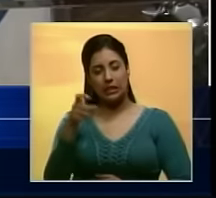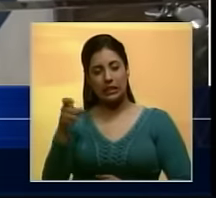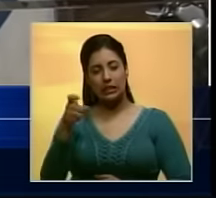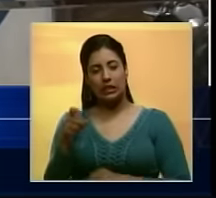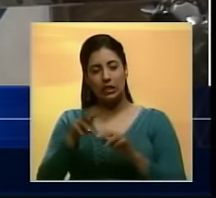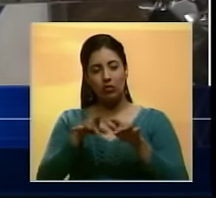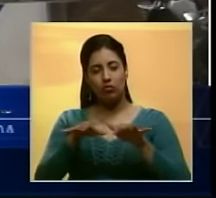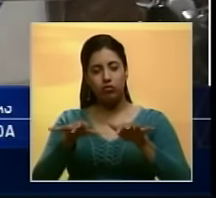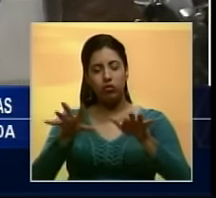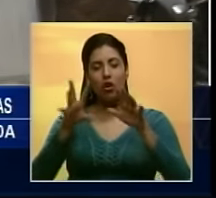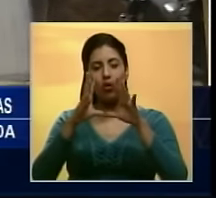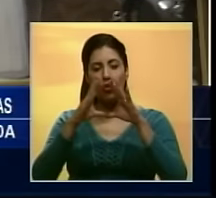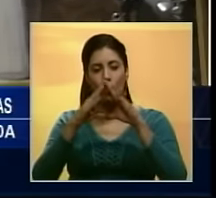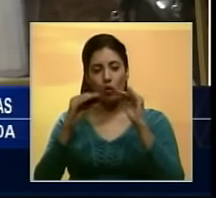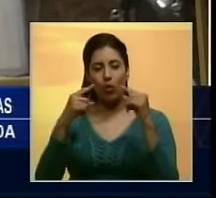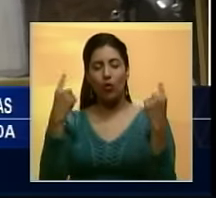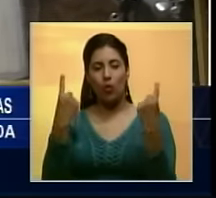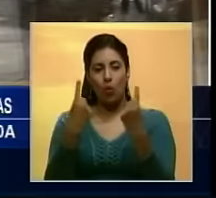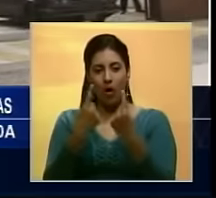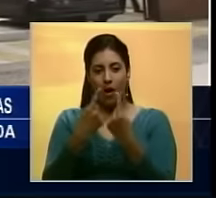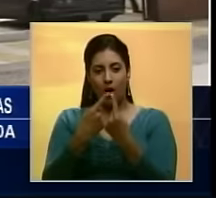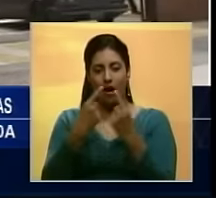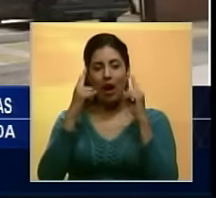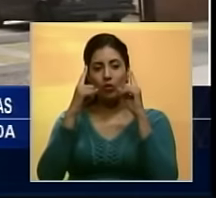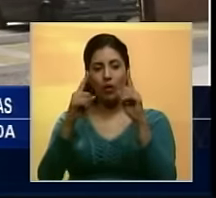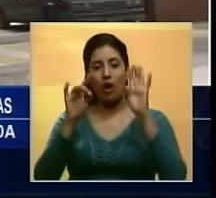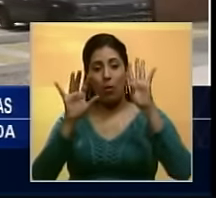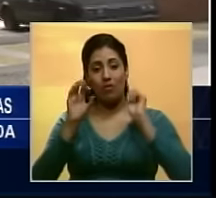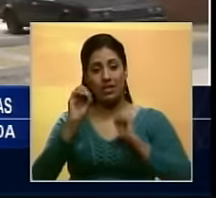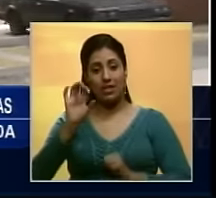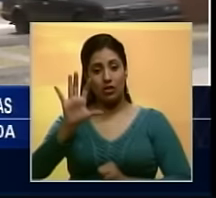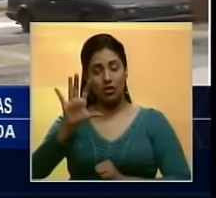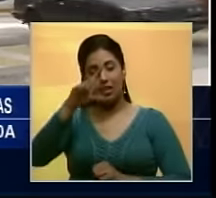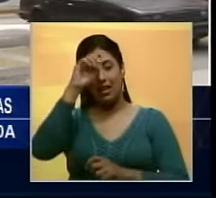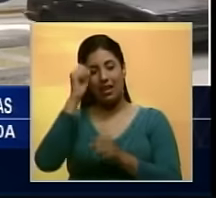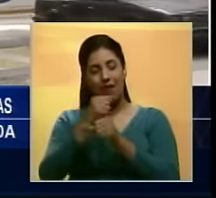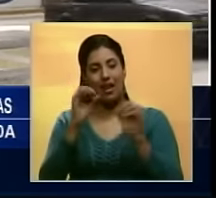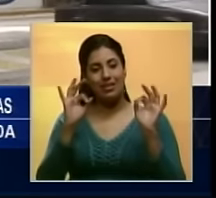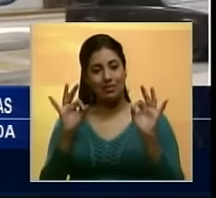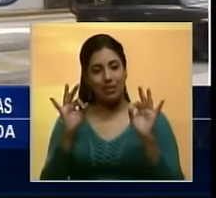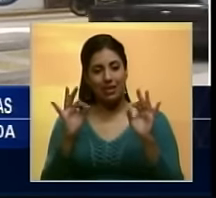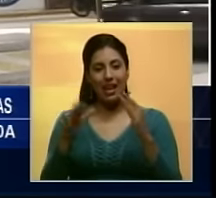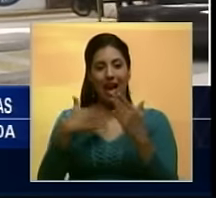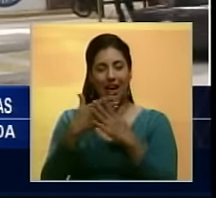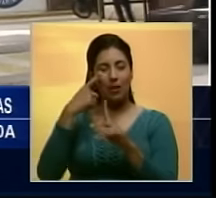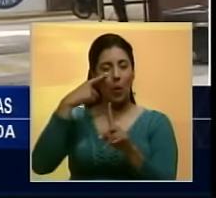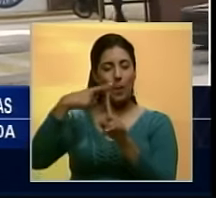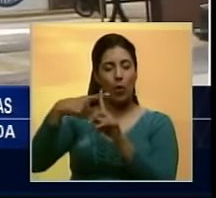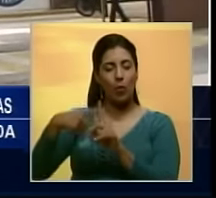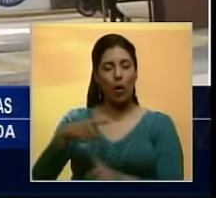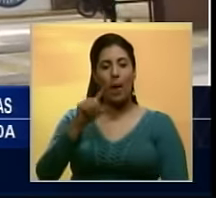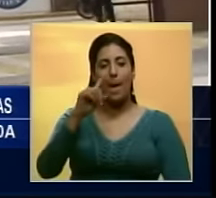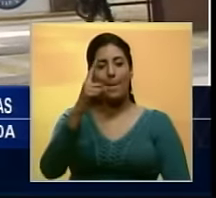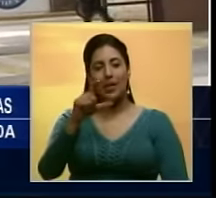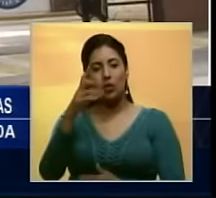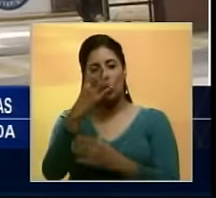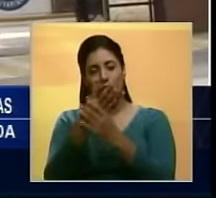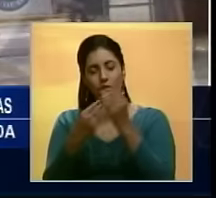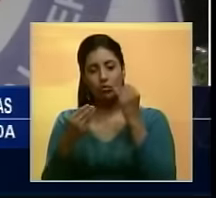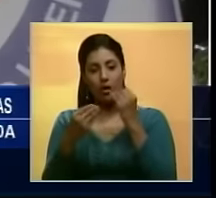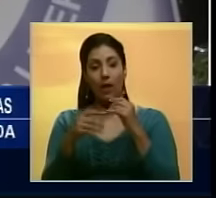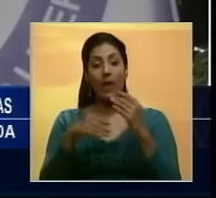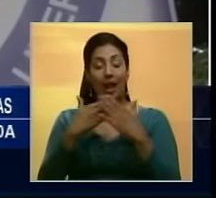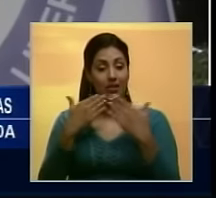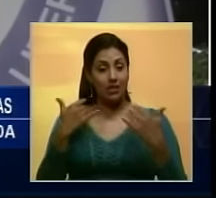desplegados en las inmediaciones de la Cota 905 en un operativo especial hasta dar con el paradero de los privados de libertad.